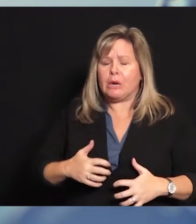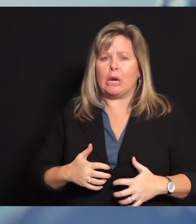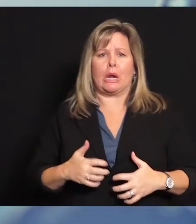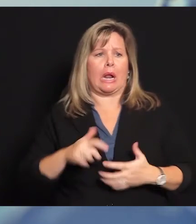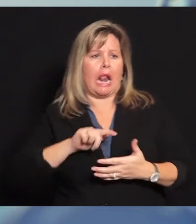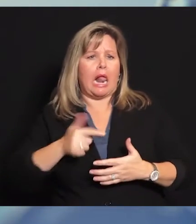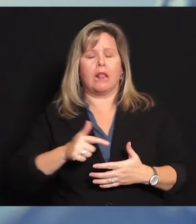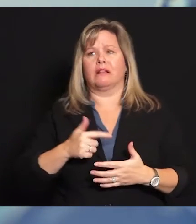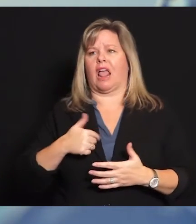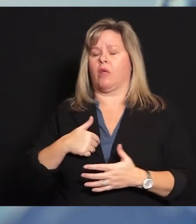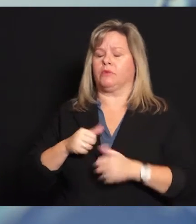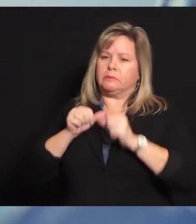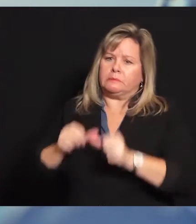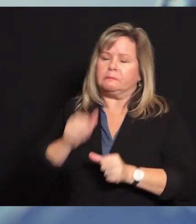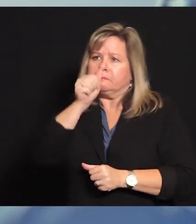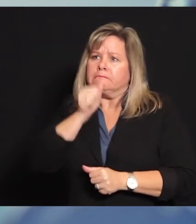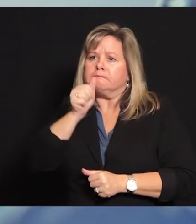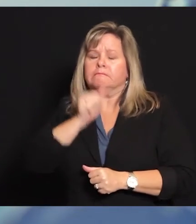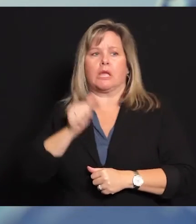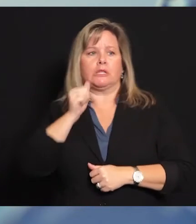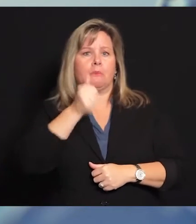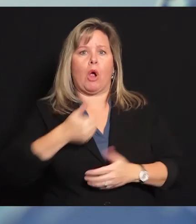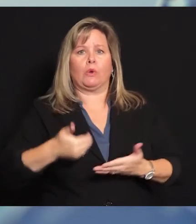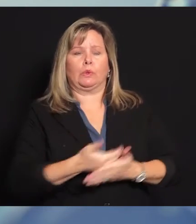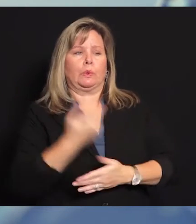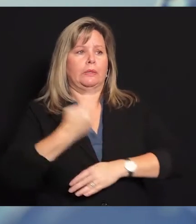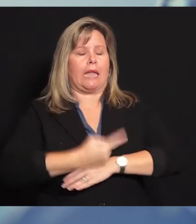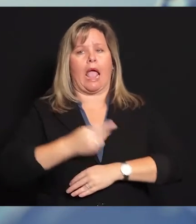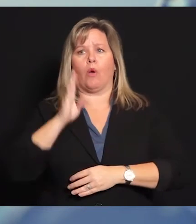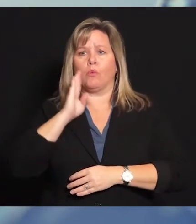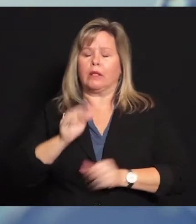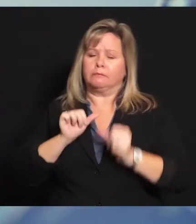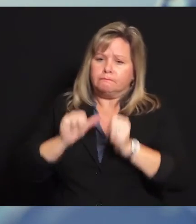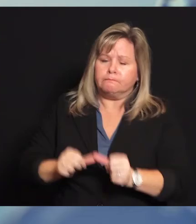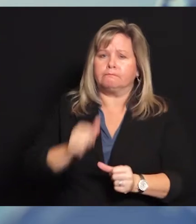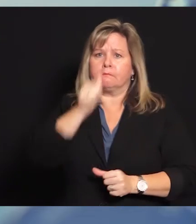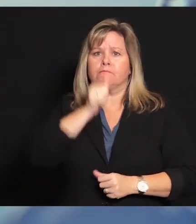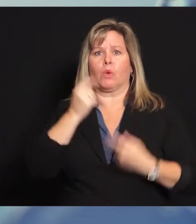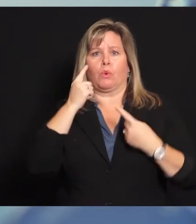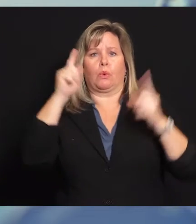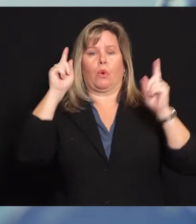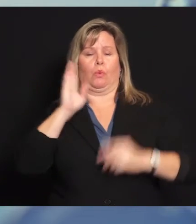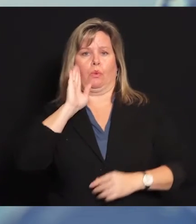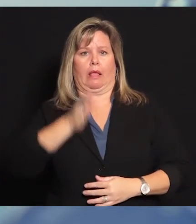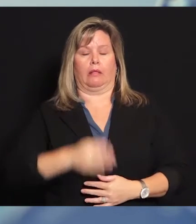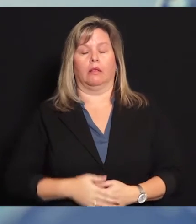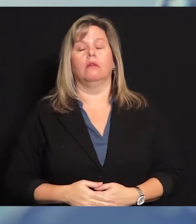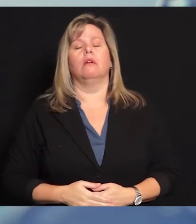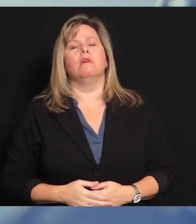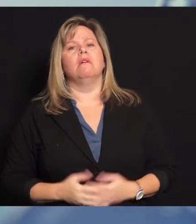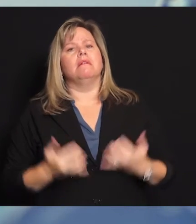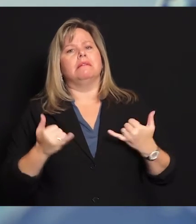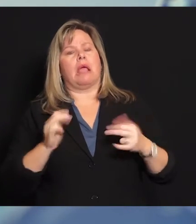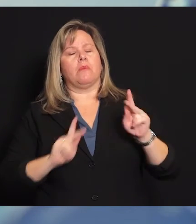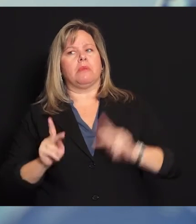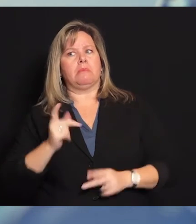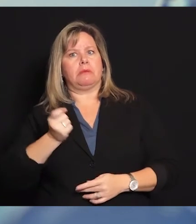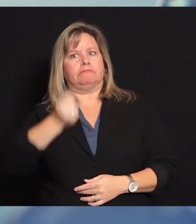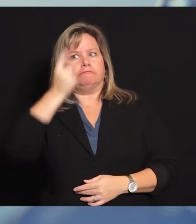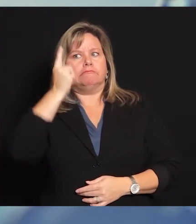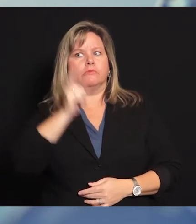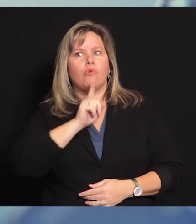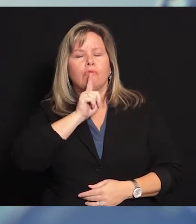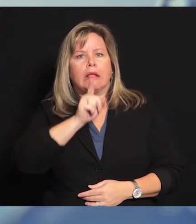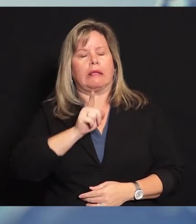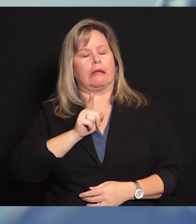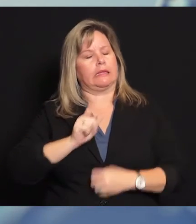podía respirar. Seguí empujando a través. Dije que lo veré mañana. Mañana es un nuevo día. Muchas personas están